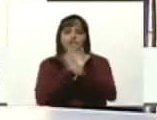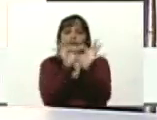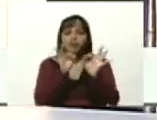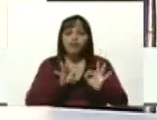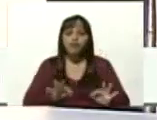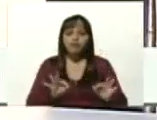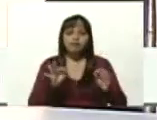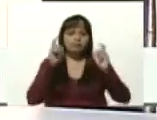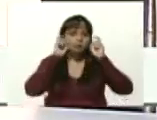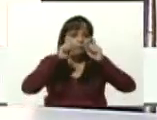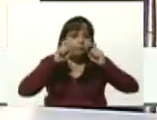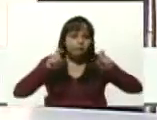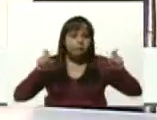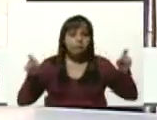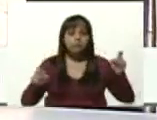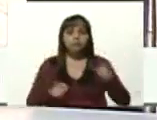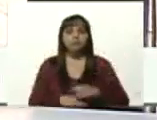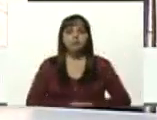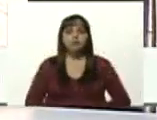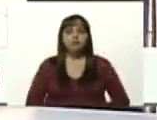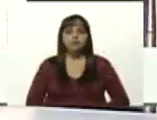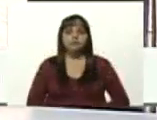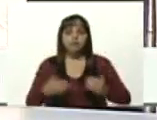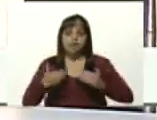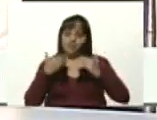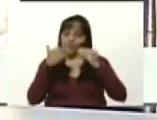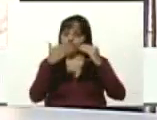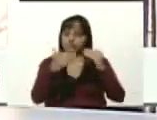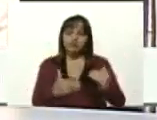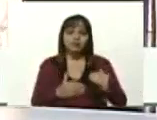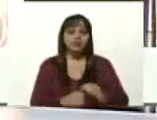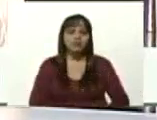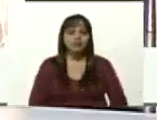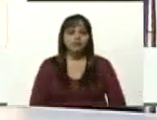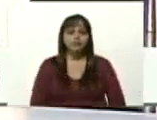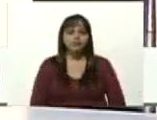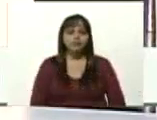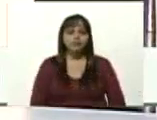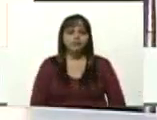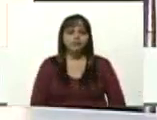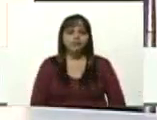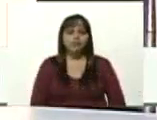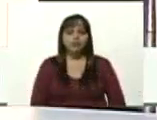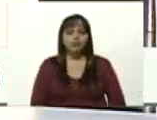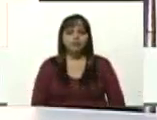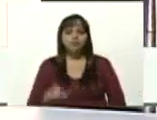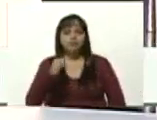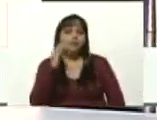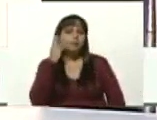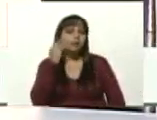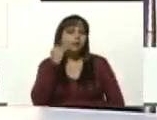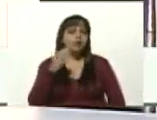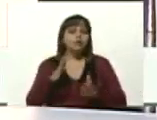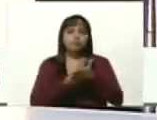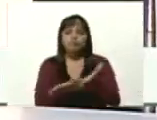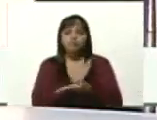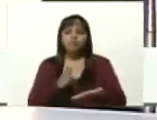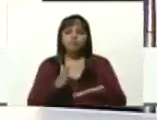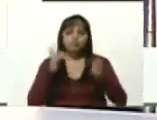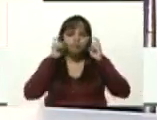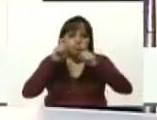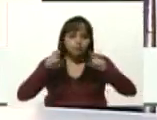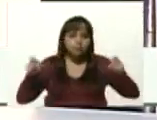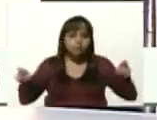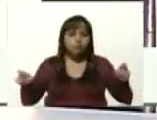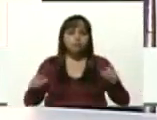pedagógico de verdad de avanzada diríamos porque recoge la experiencia del territorio y